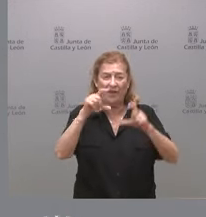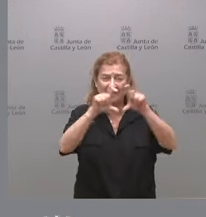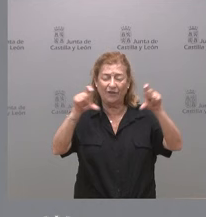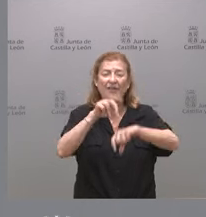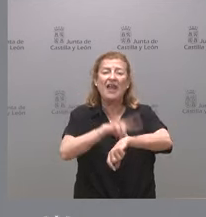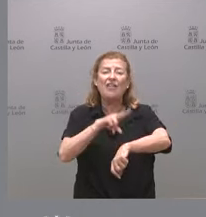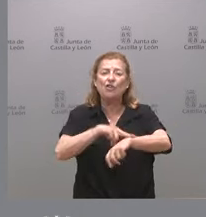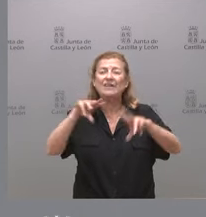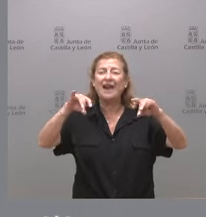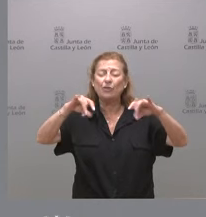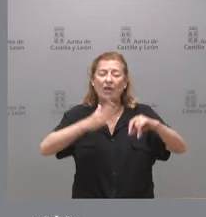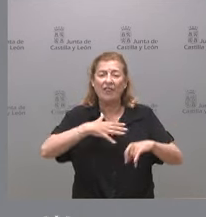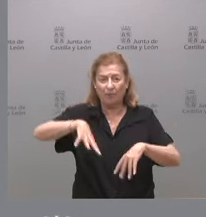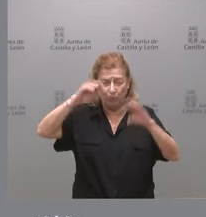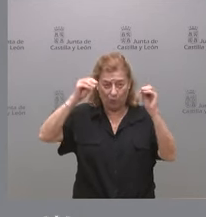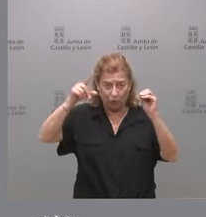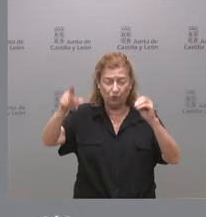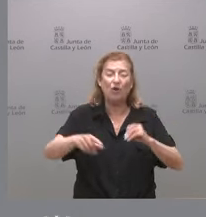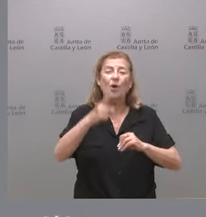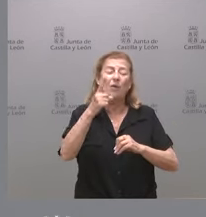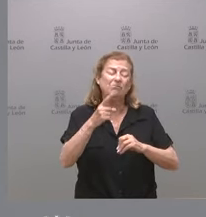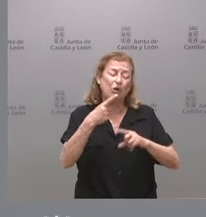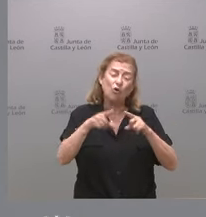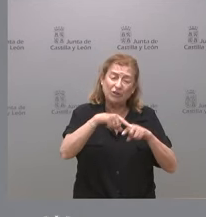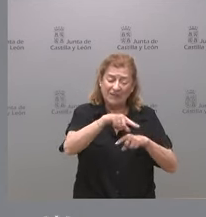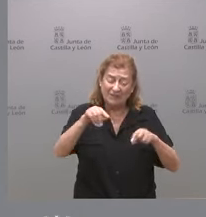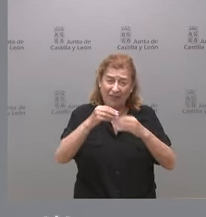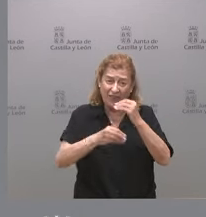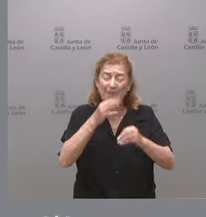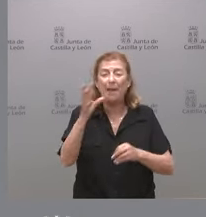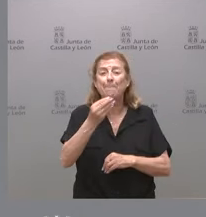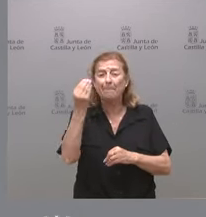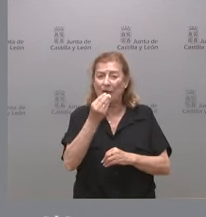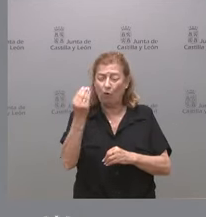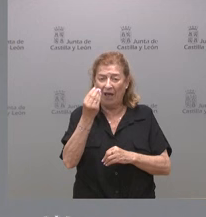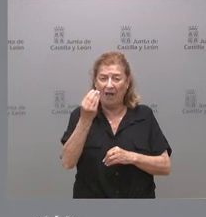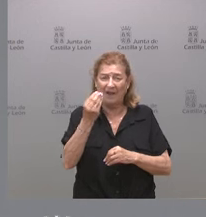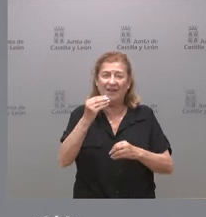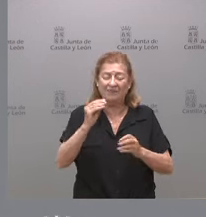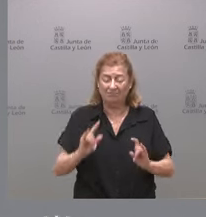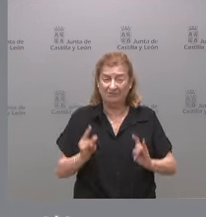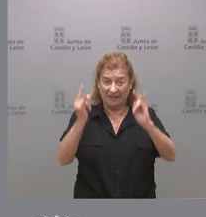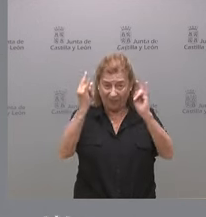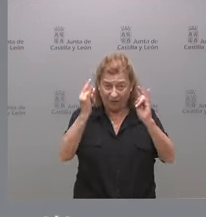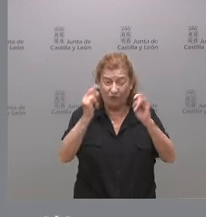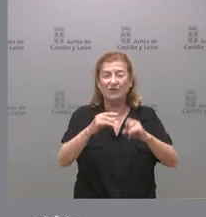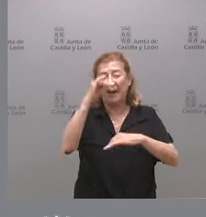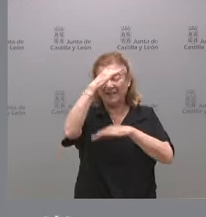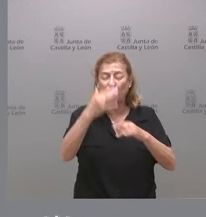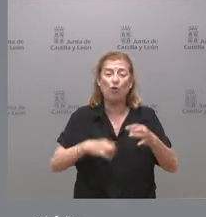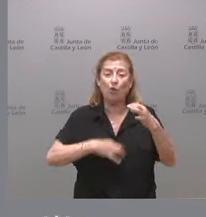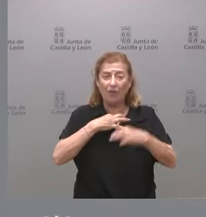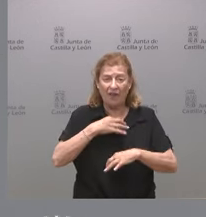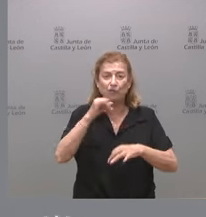la Delegación Territorial de Burgos. Es una serie de actuaciones para mejorar las instalaciones, la atención a los ciudadanos